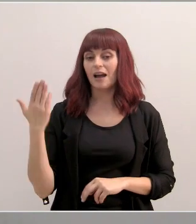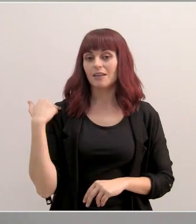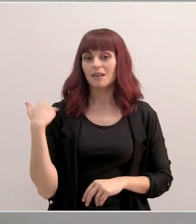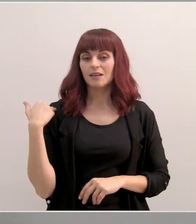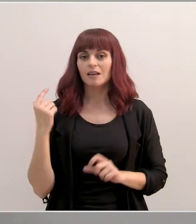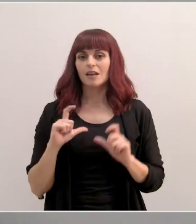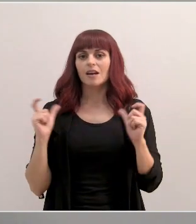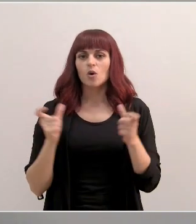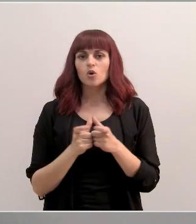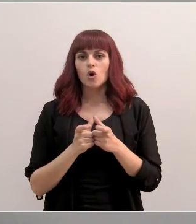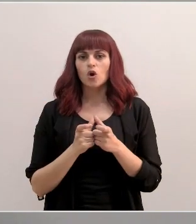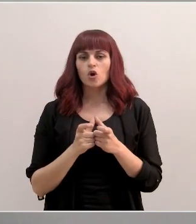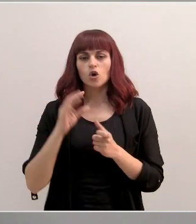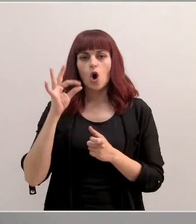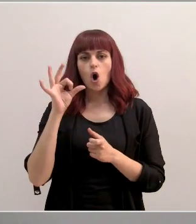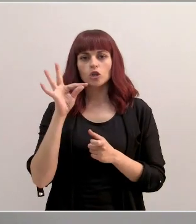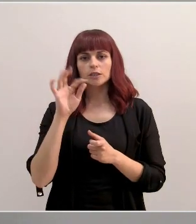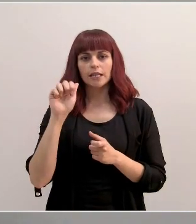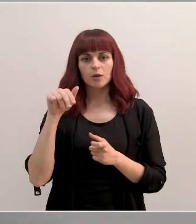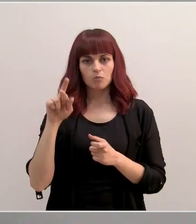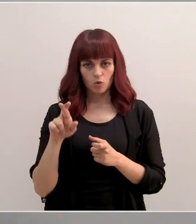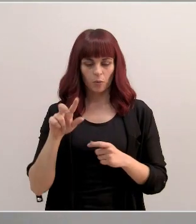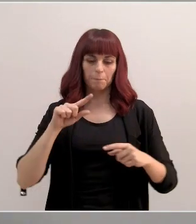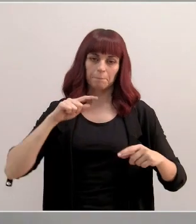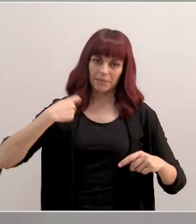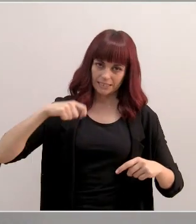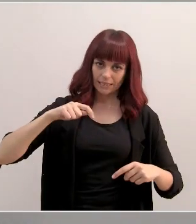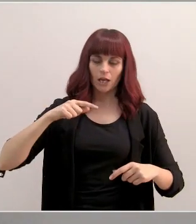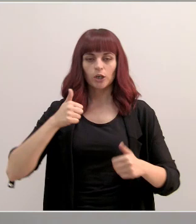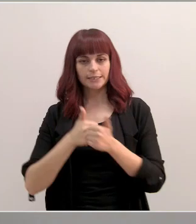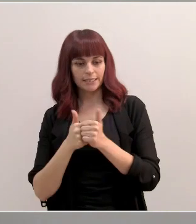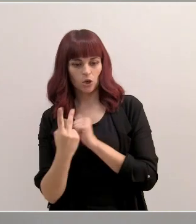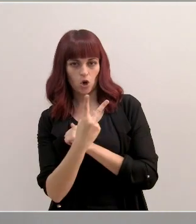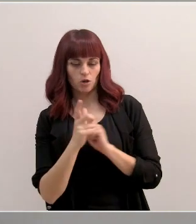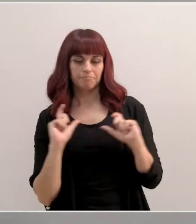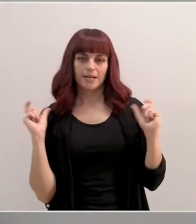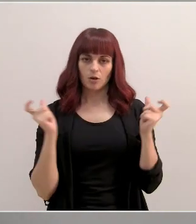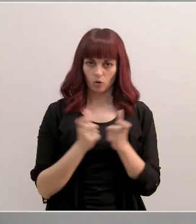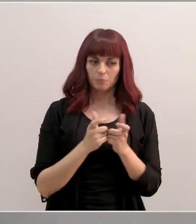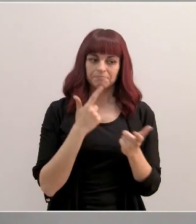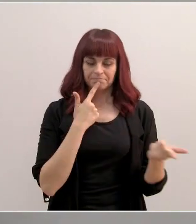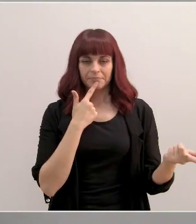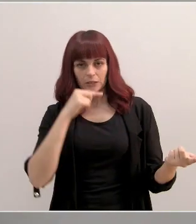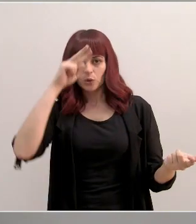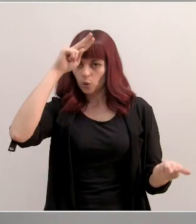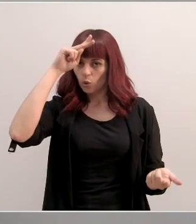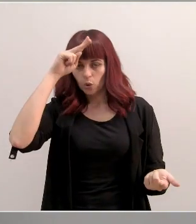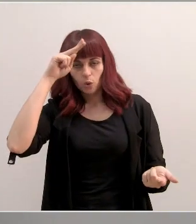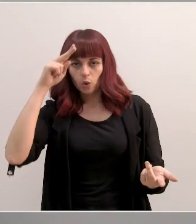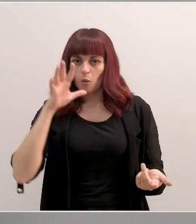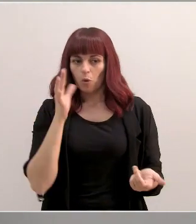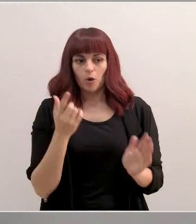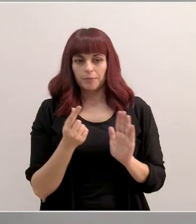una reunión con Ostemur, con su presidente y con su secretaria. Efectivamente, me trasladaron su inquietud ante los